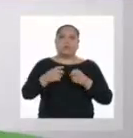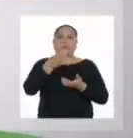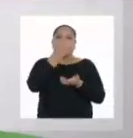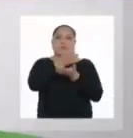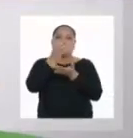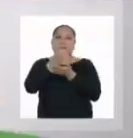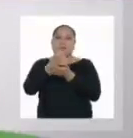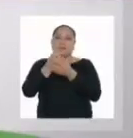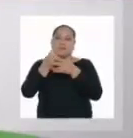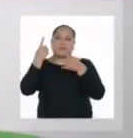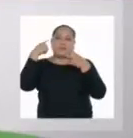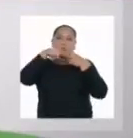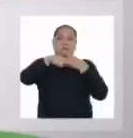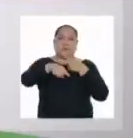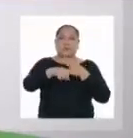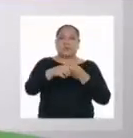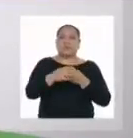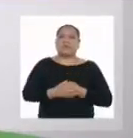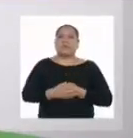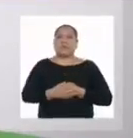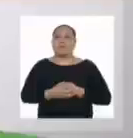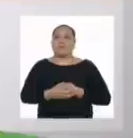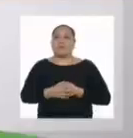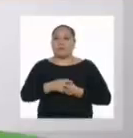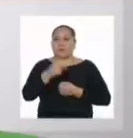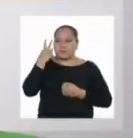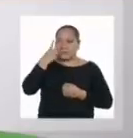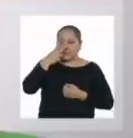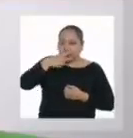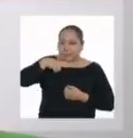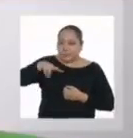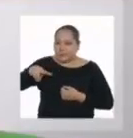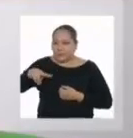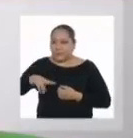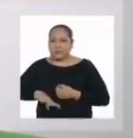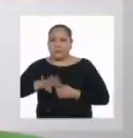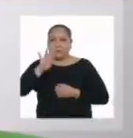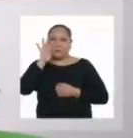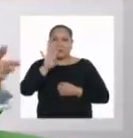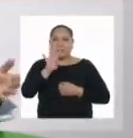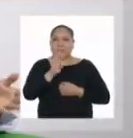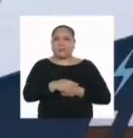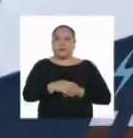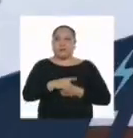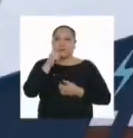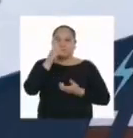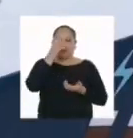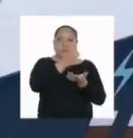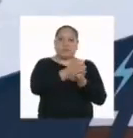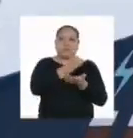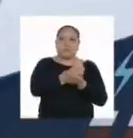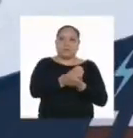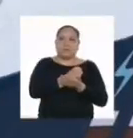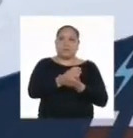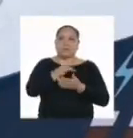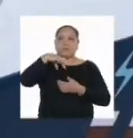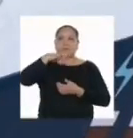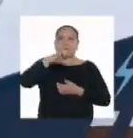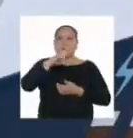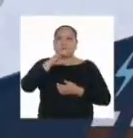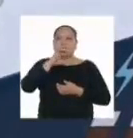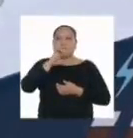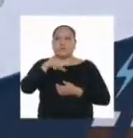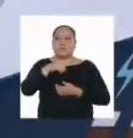transparentes de plástico o vidrio. Así tendrás tus cuatro muestras. Un vaso con zumo de perejil,